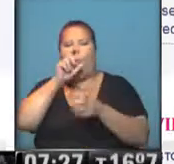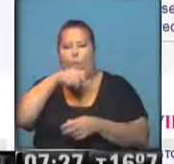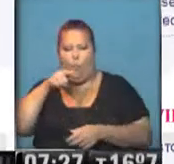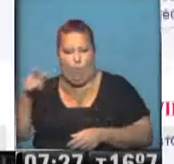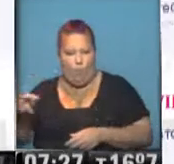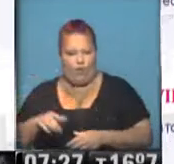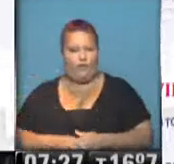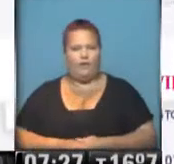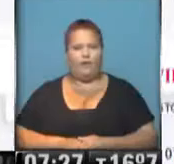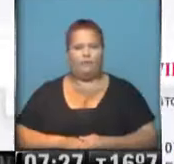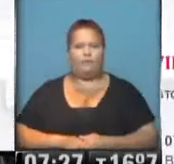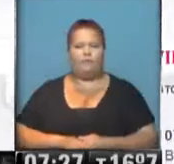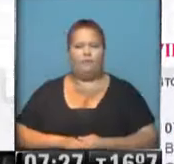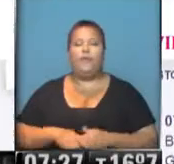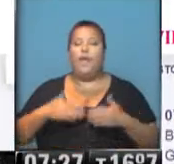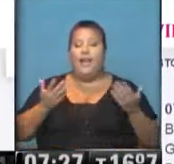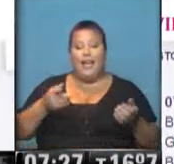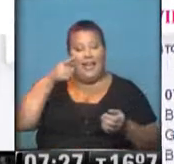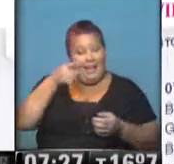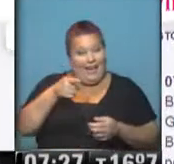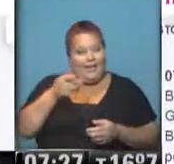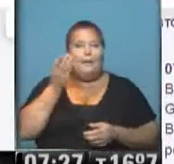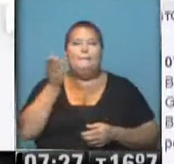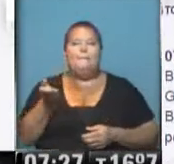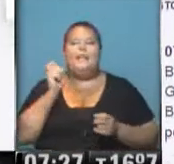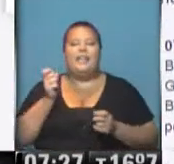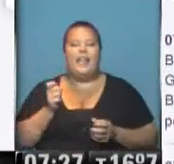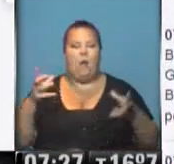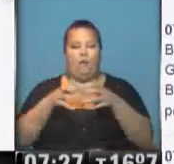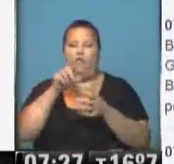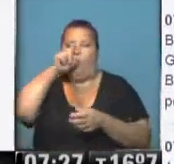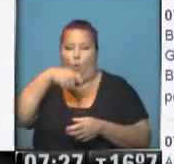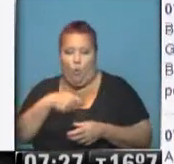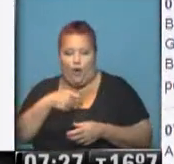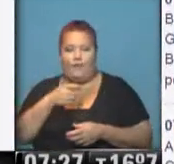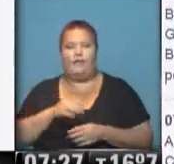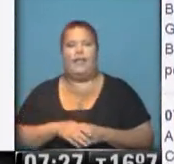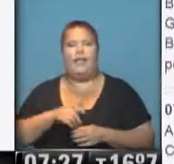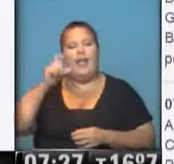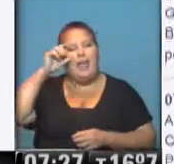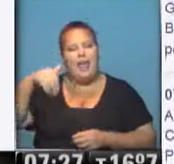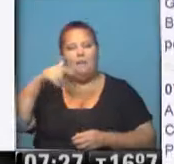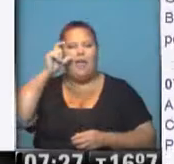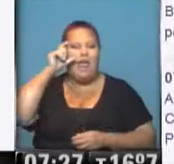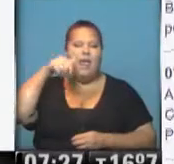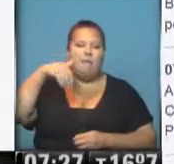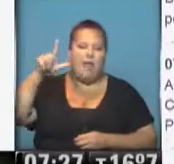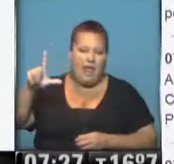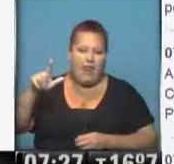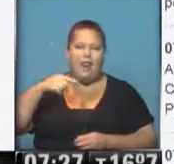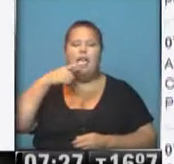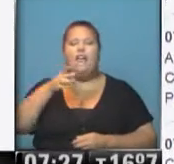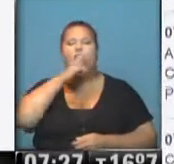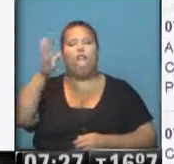de los fondos buitres. Bueno, este es un pedido realizado por los fondos buitre EM y NML. Ellos